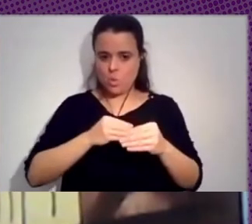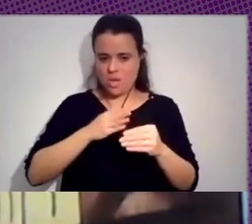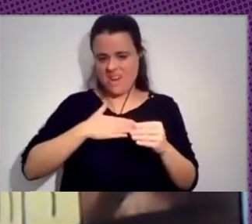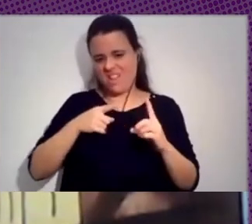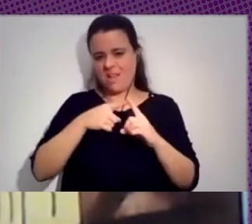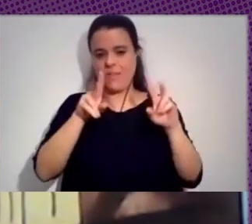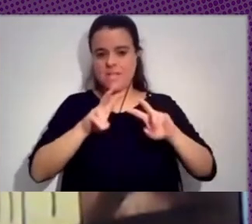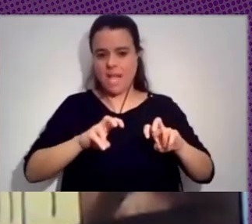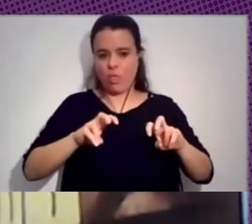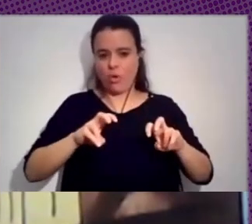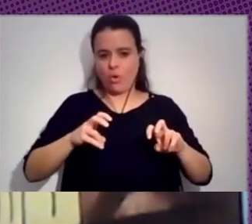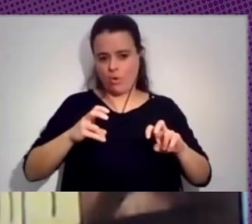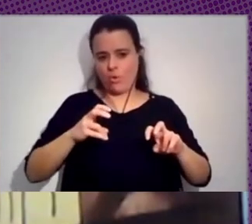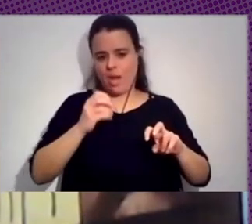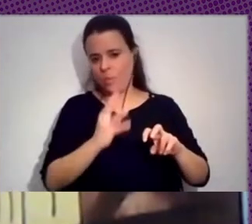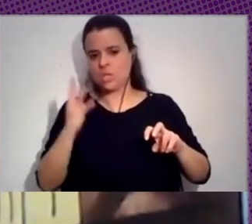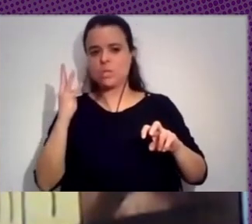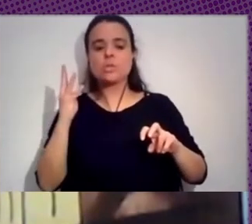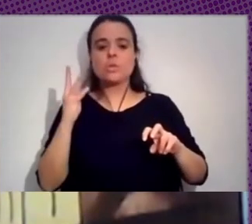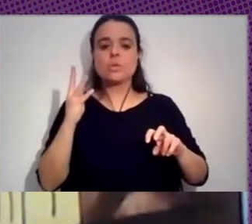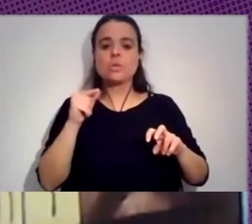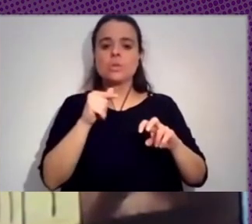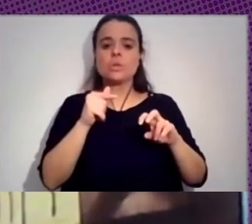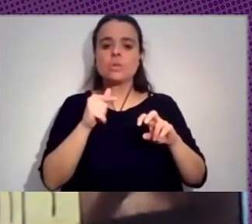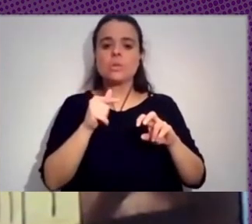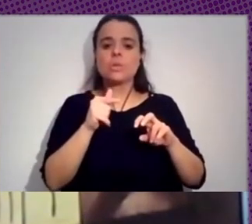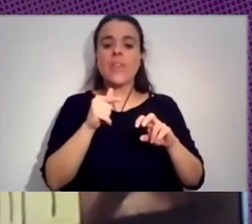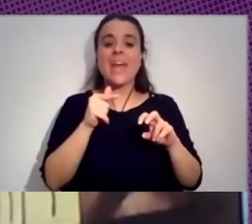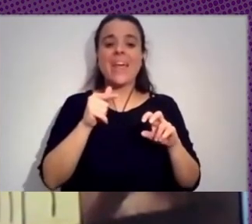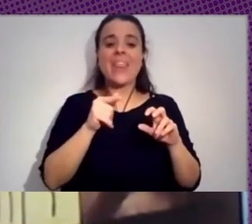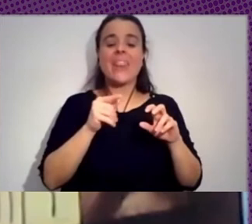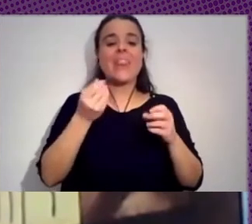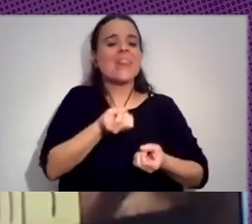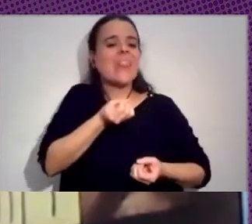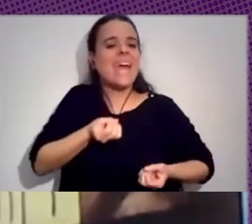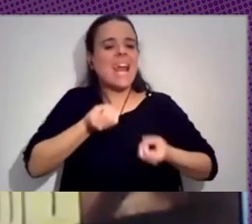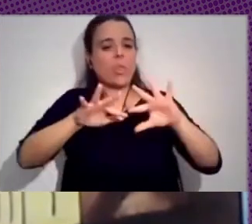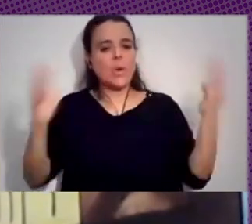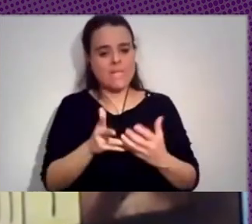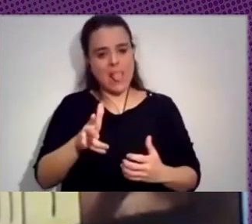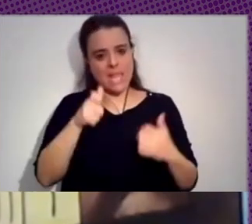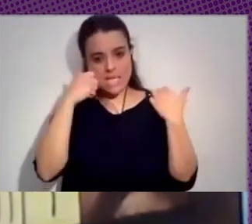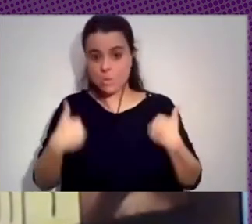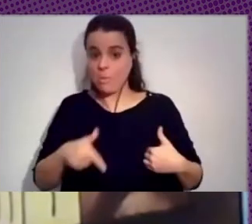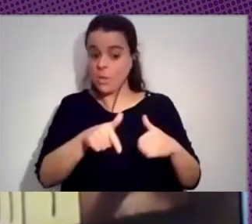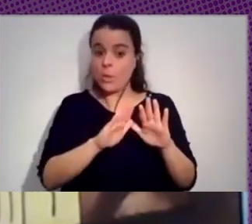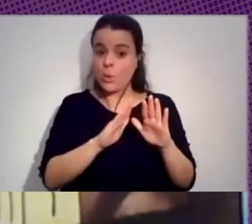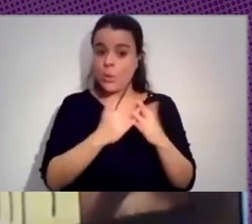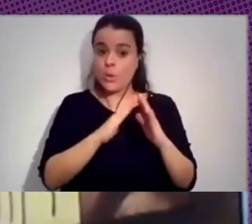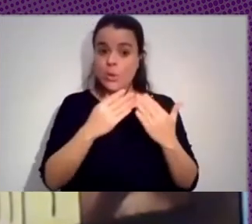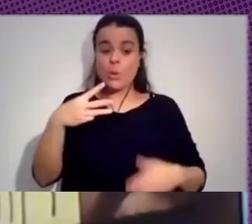hace algunos años, que es una exégesis de la Declaración Universal de los Derechos Humanos. Hay un libro muy interesante de Johannes